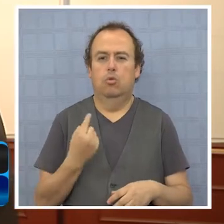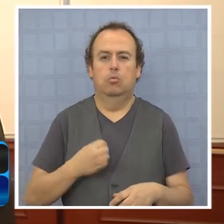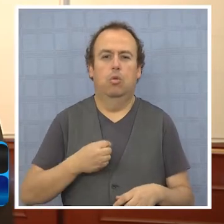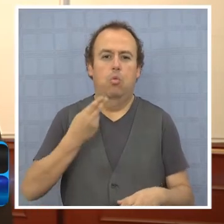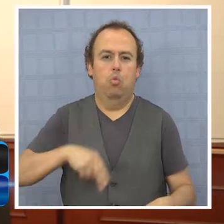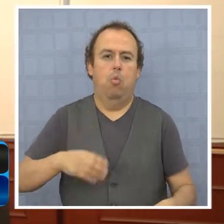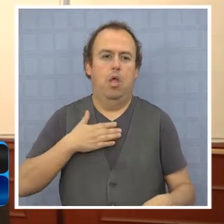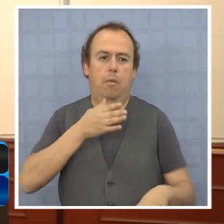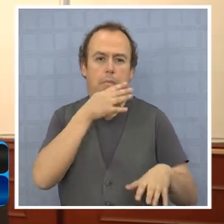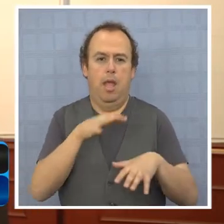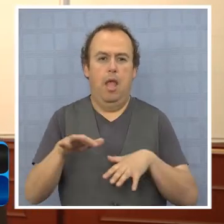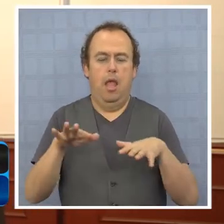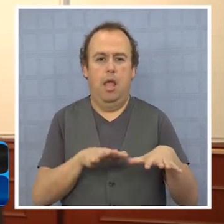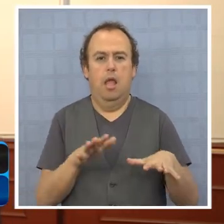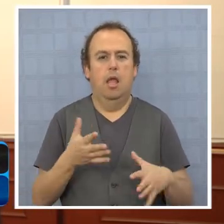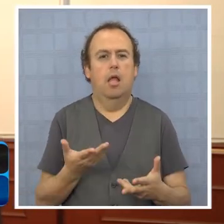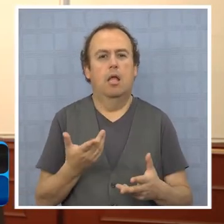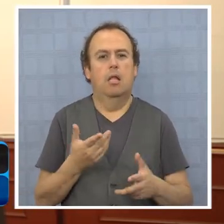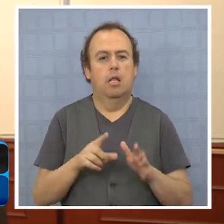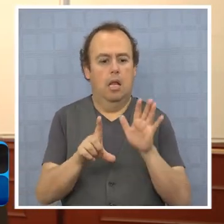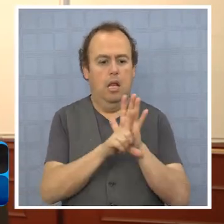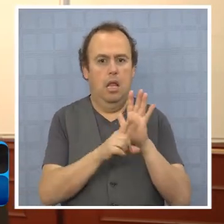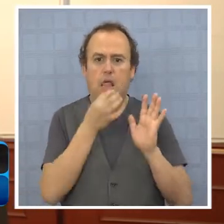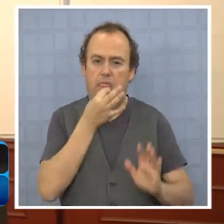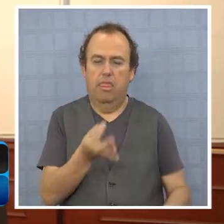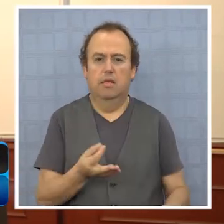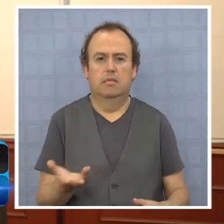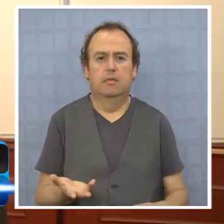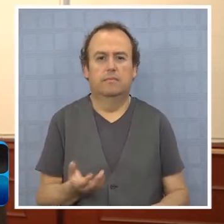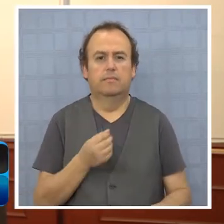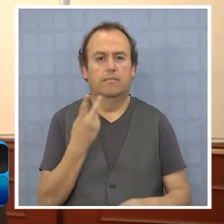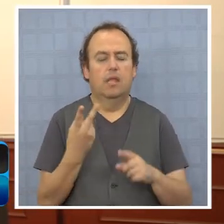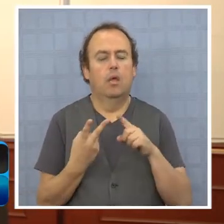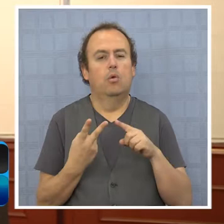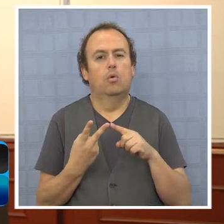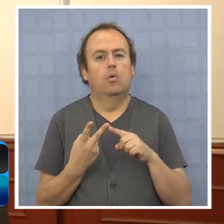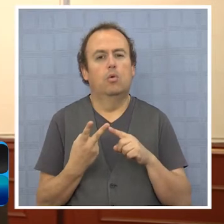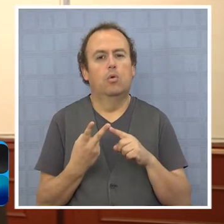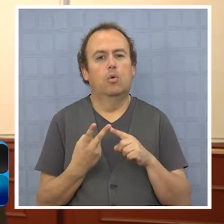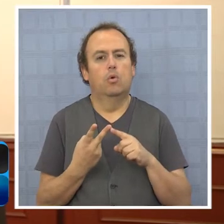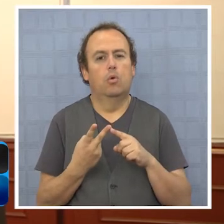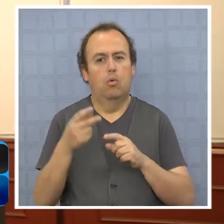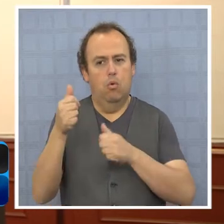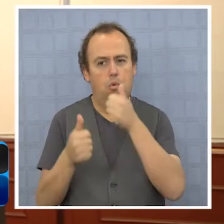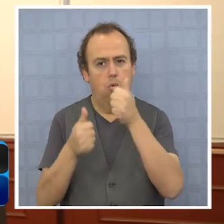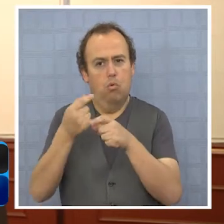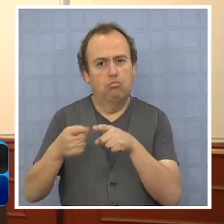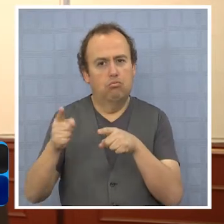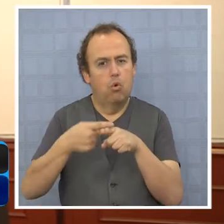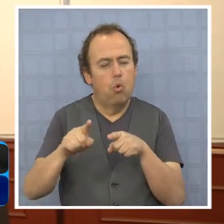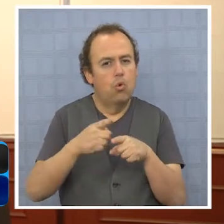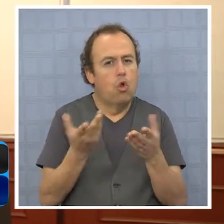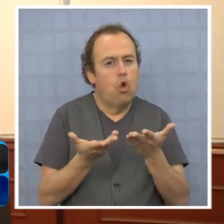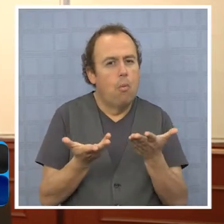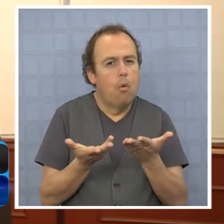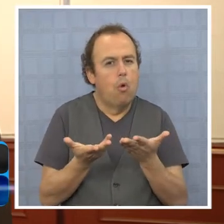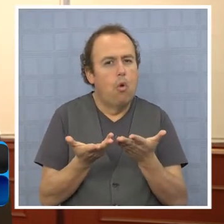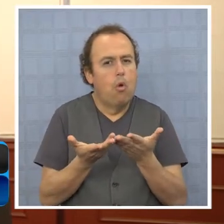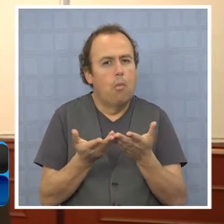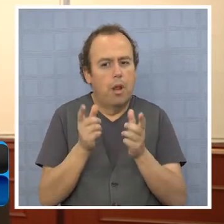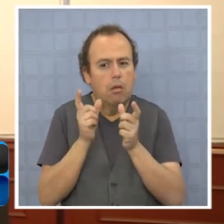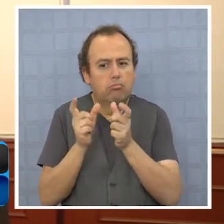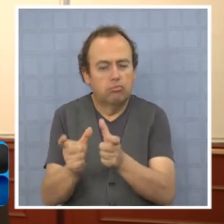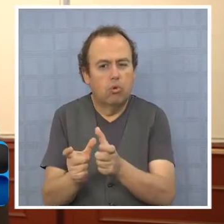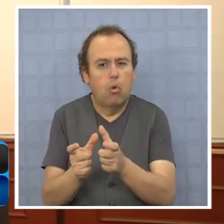dueños del mar. Es súper importante dejarlo la ley. Y segundo, que haya licitaciones de las cuotas, que se liciten cuotas de